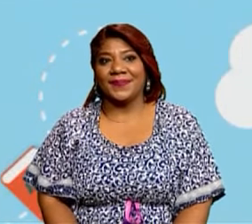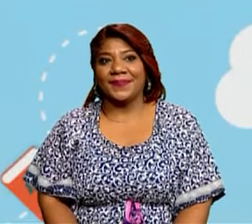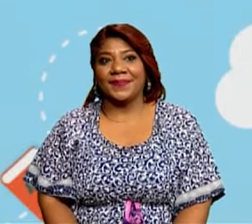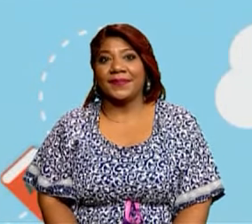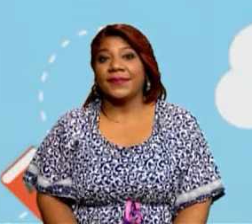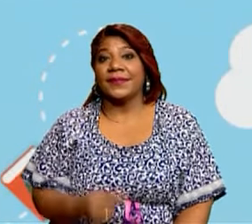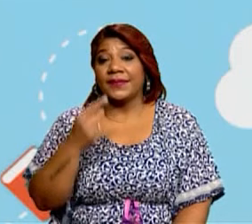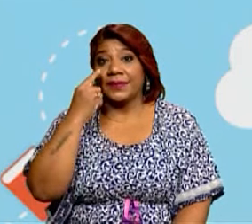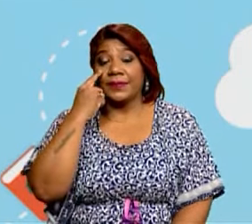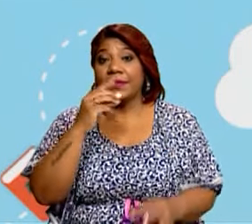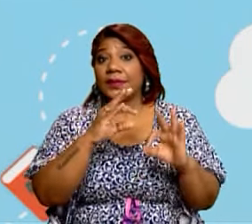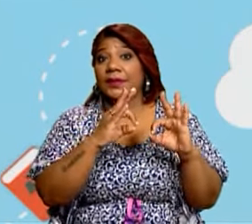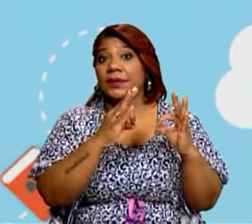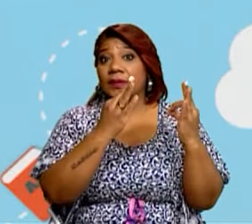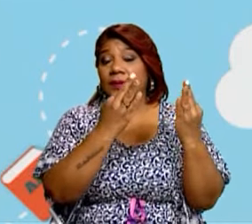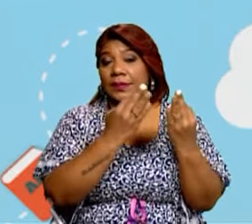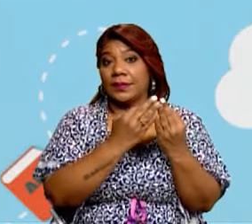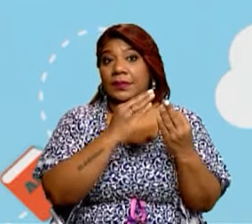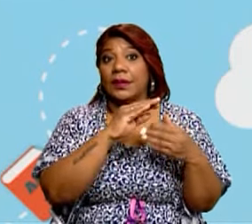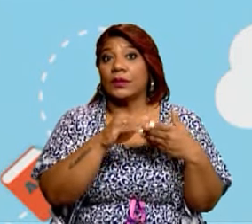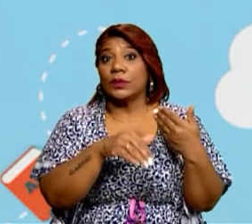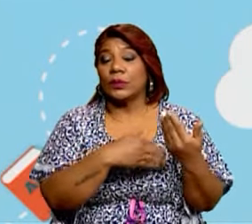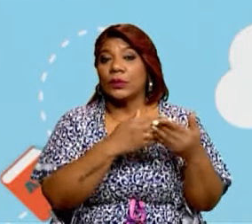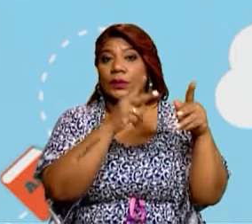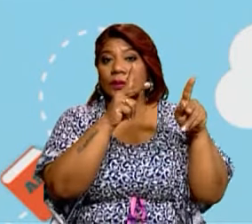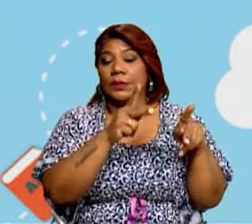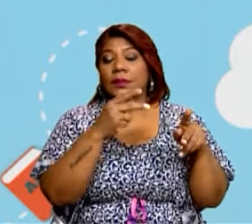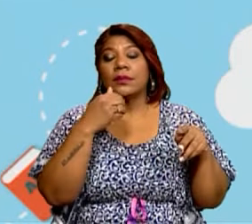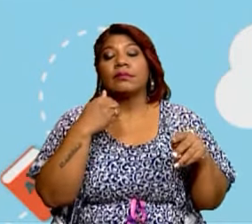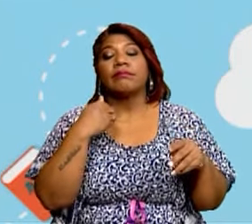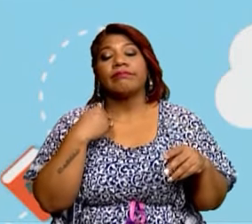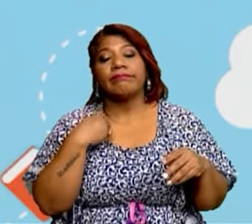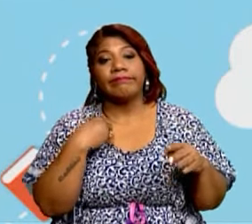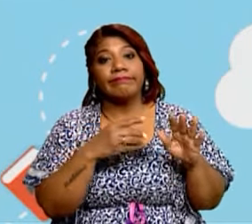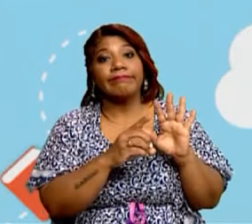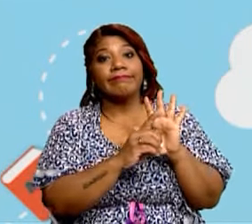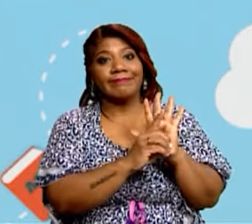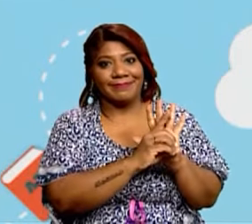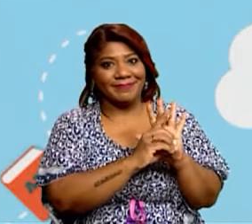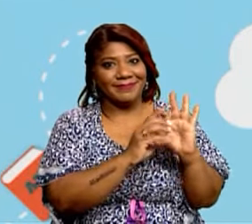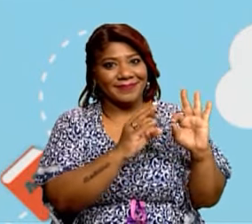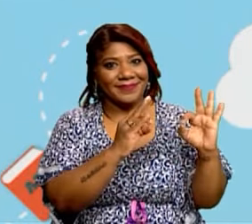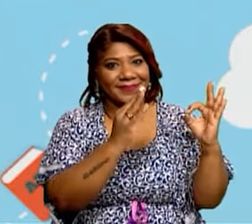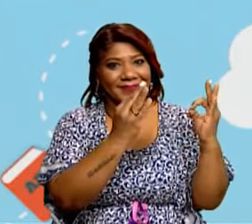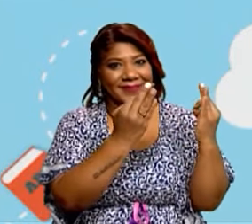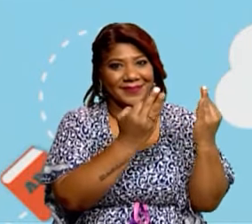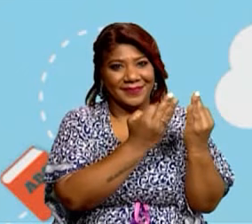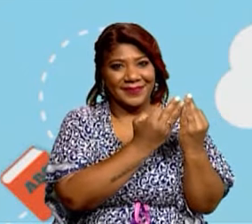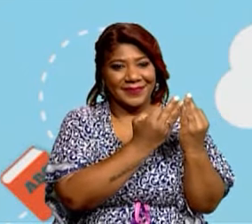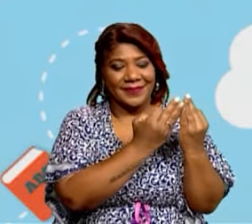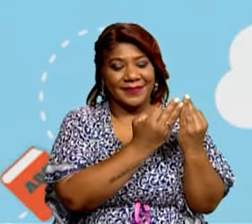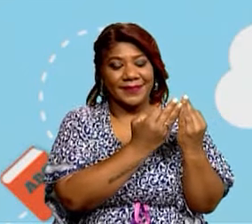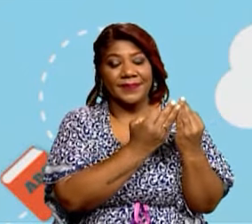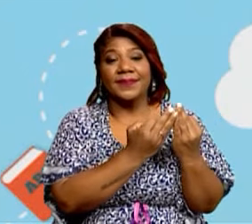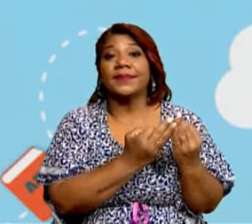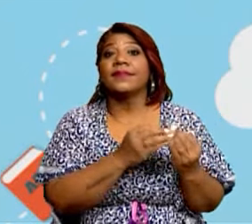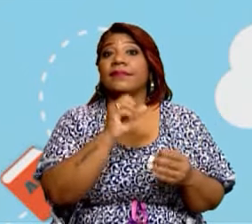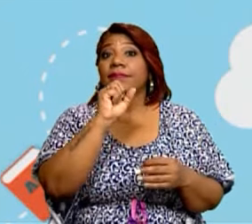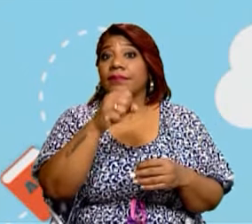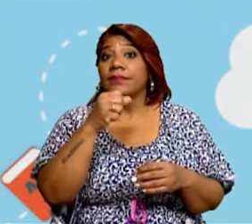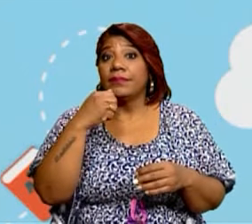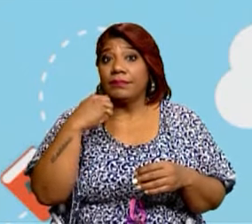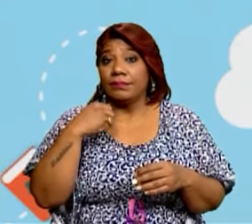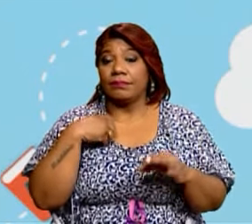tipos de familia. Todos los seres humanos tenemos derecho a tener una familia, la cual puede estar